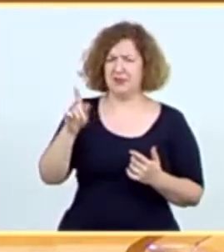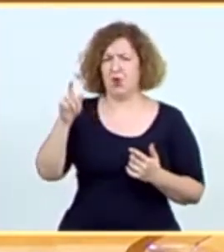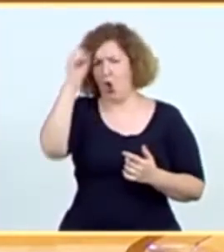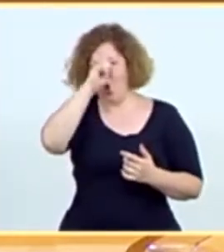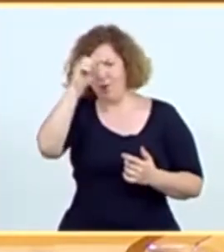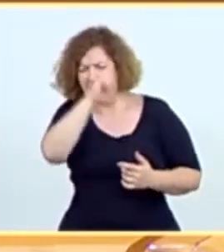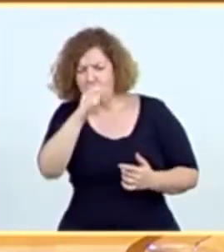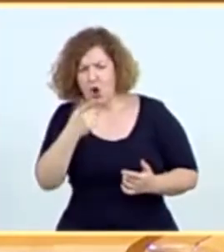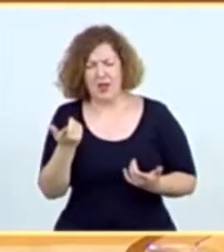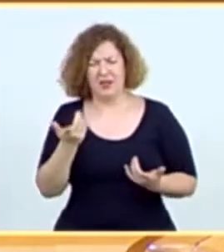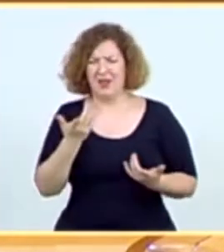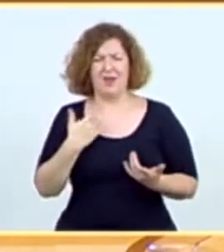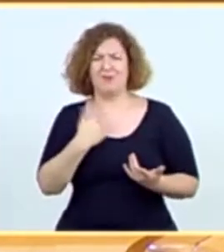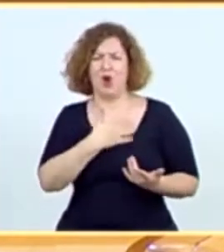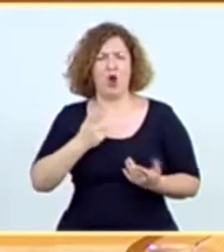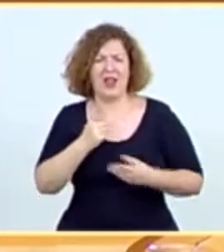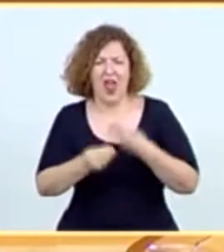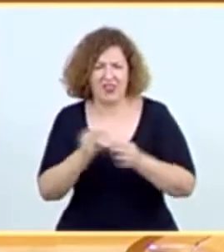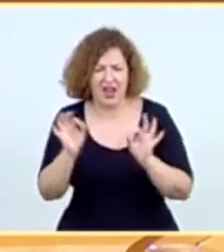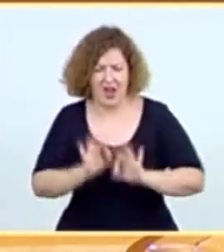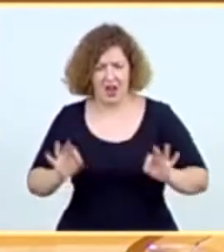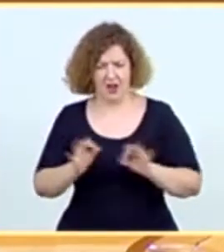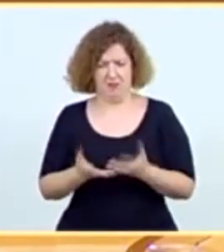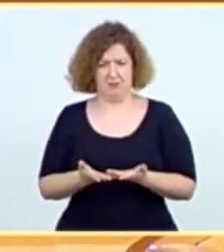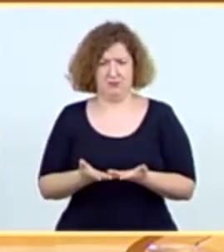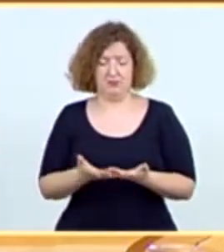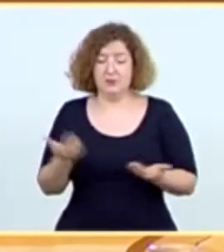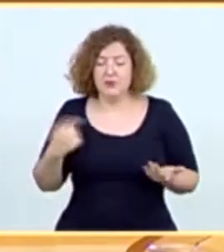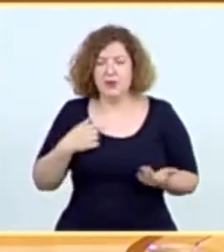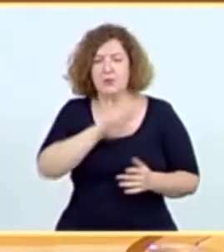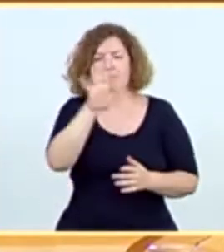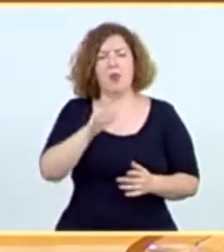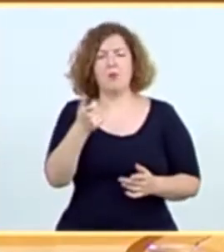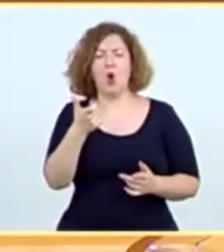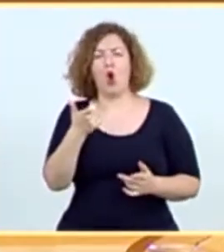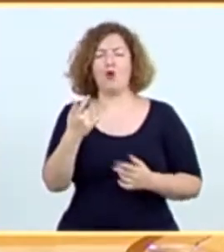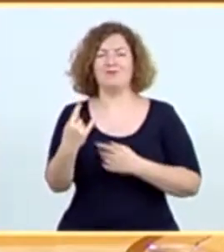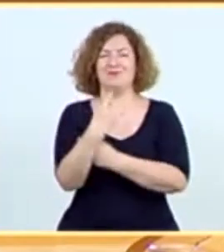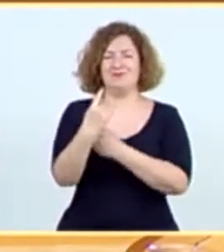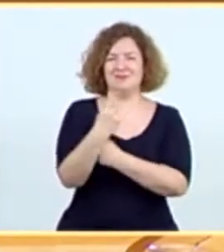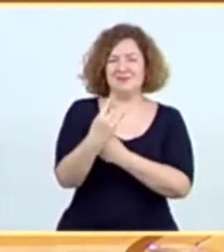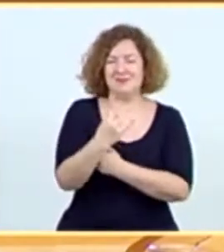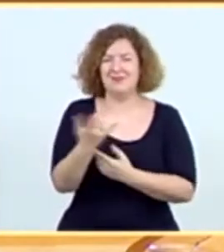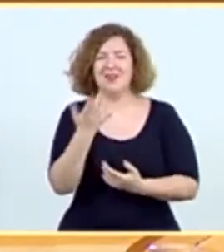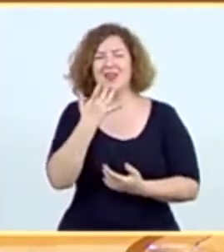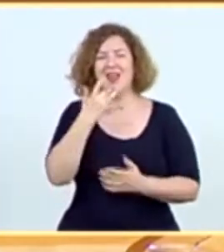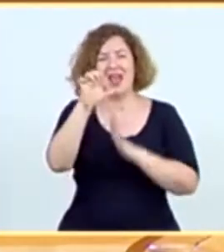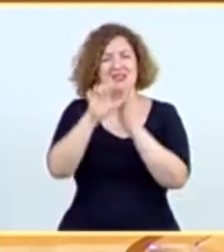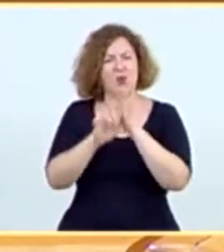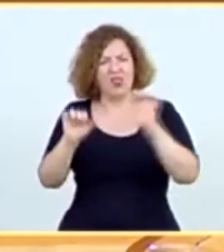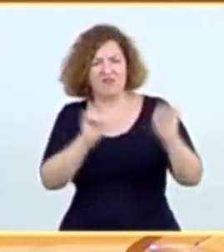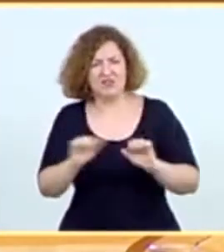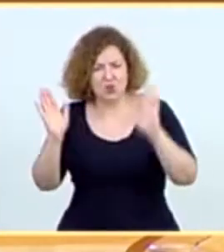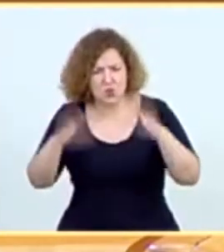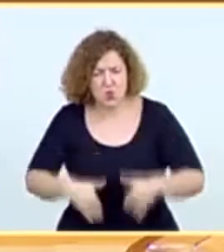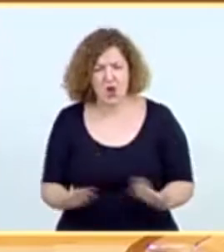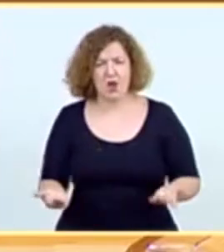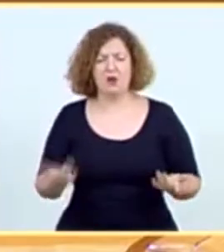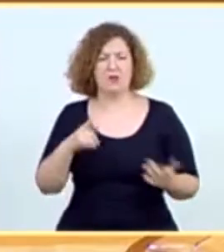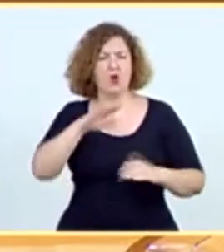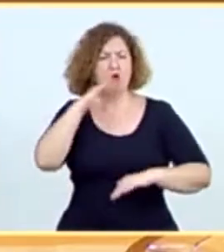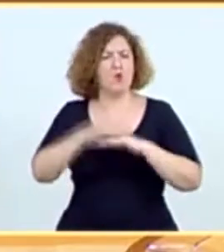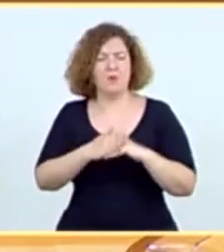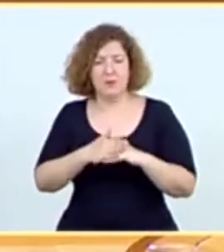parece una tomadura de pelo es que por parte de los que defienden el Estatuto, por parte de los que en un principio muestran voluntad de cumplirlo,